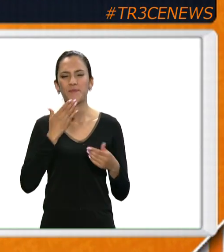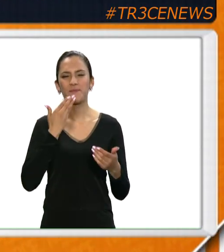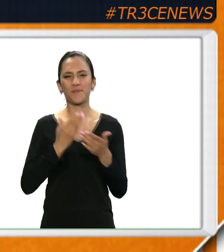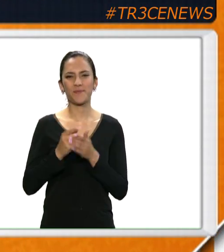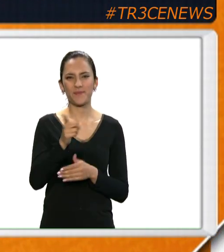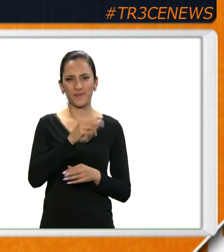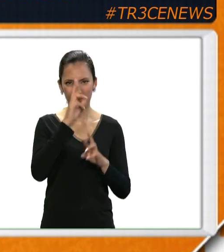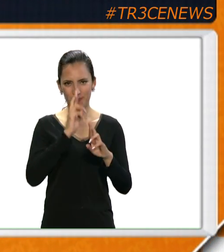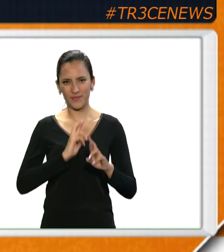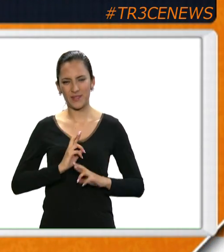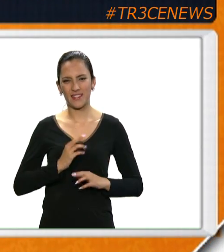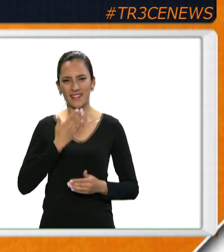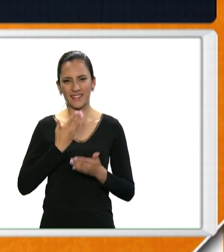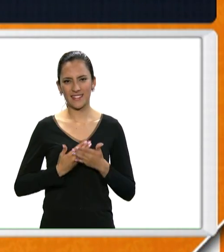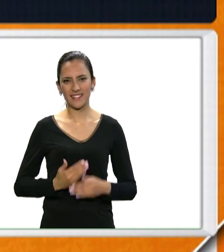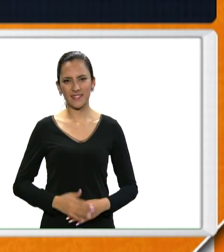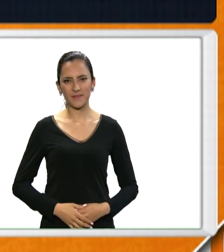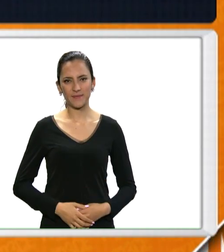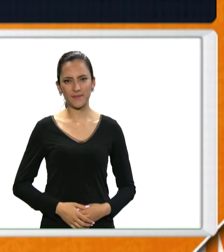todos, gracias por participar.